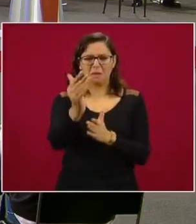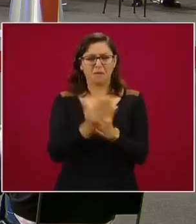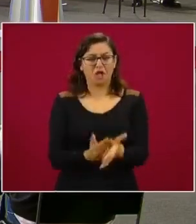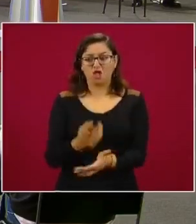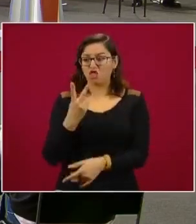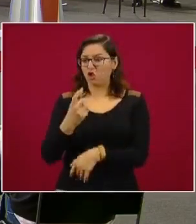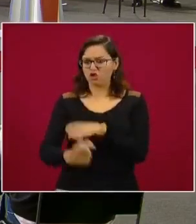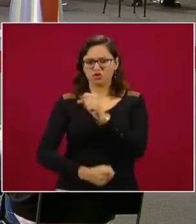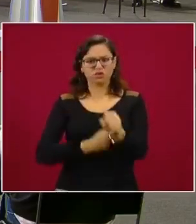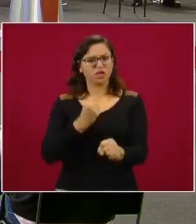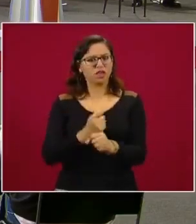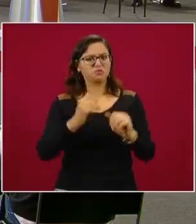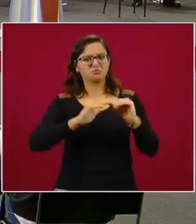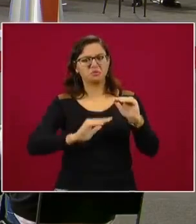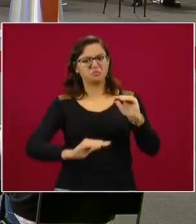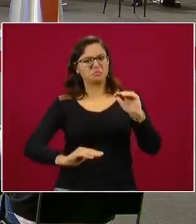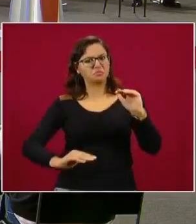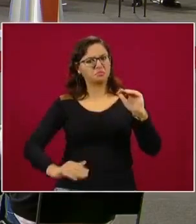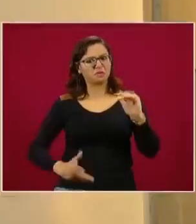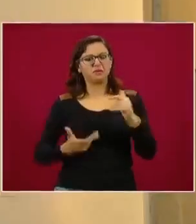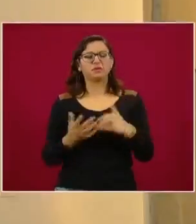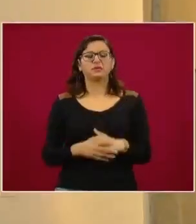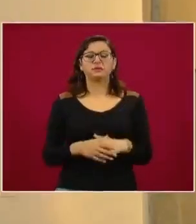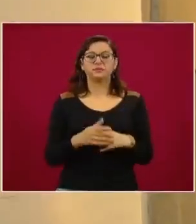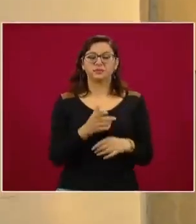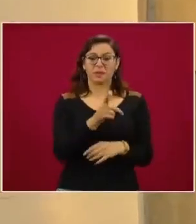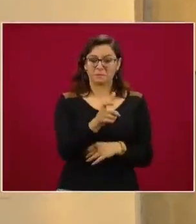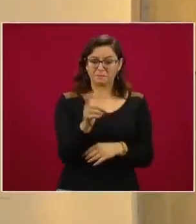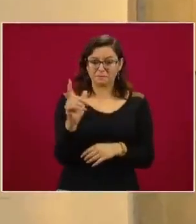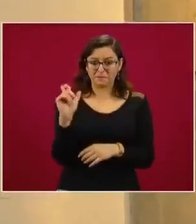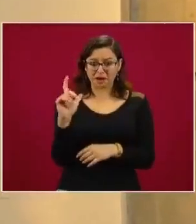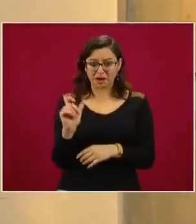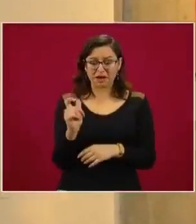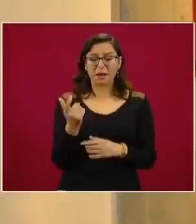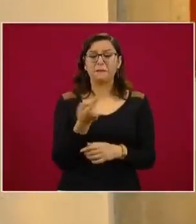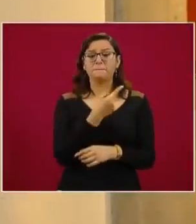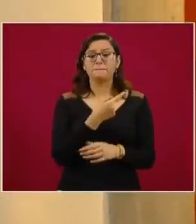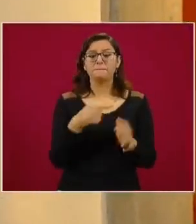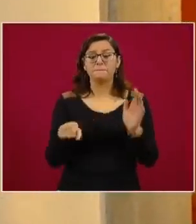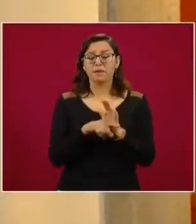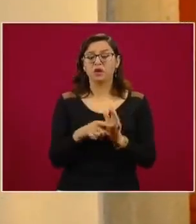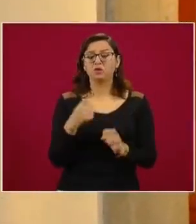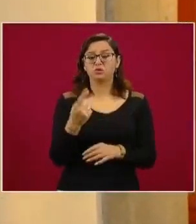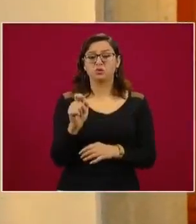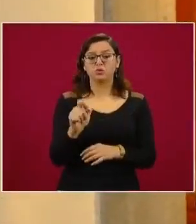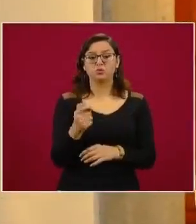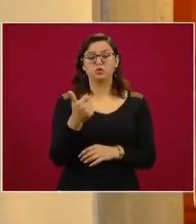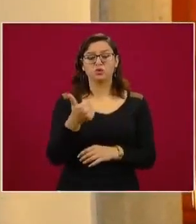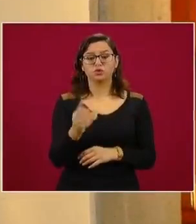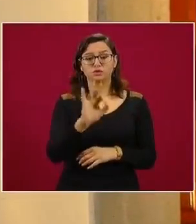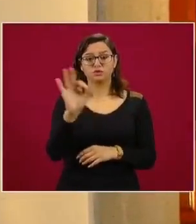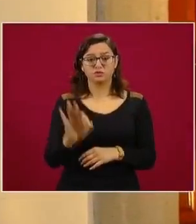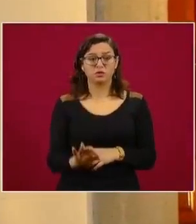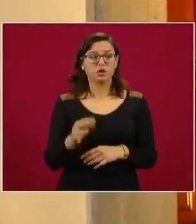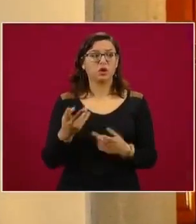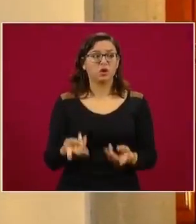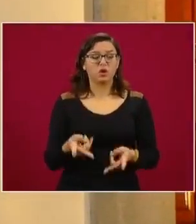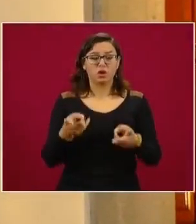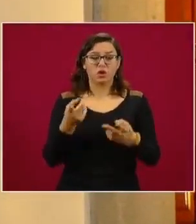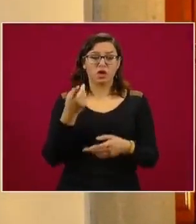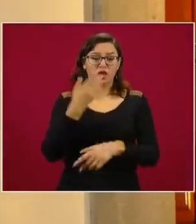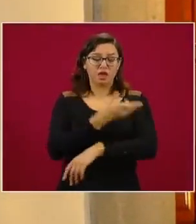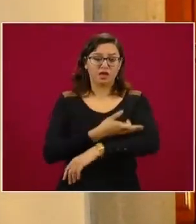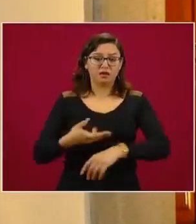años de esta administración. Armas de fuego, menos 1.6, patrimoniales, menos 22, delitos